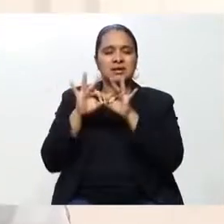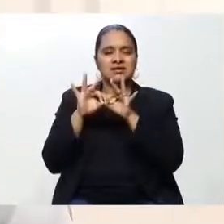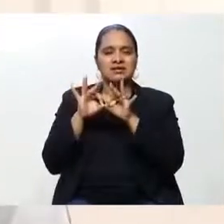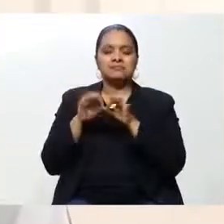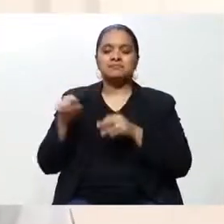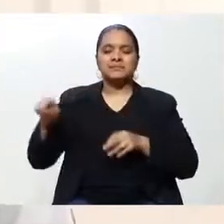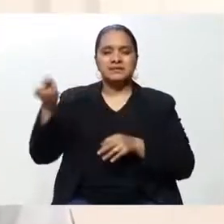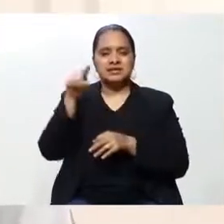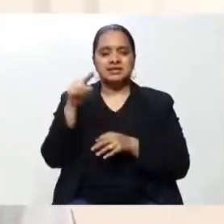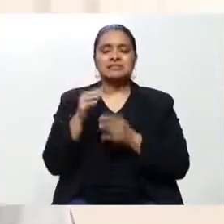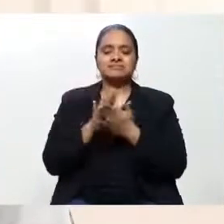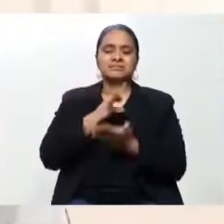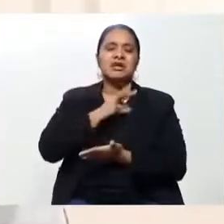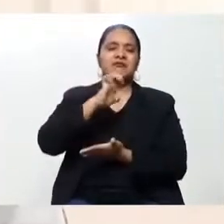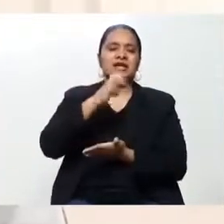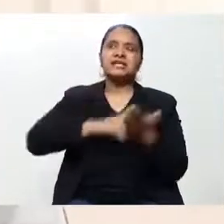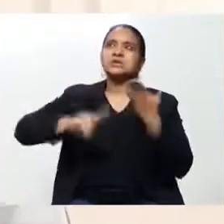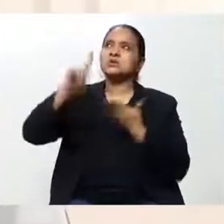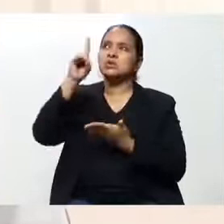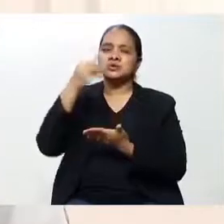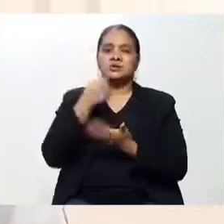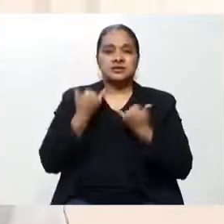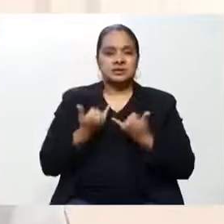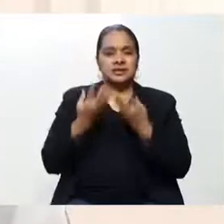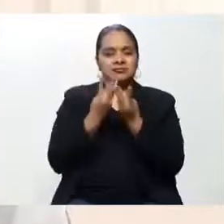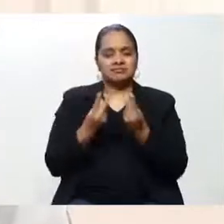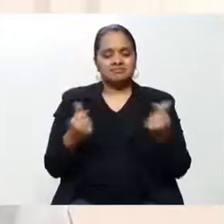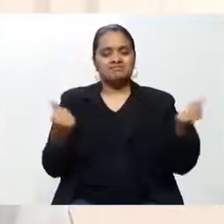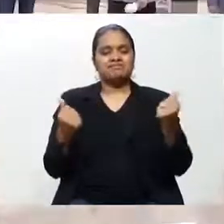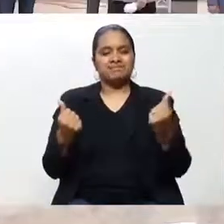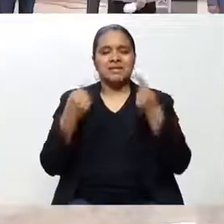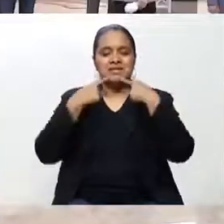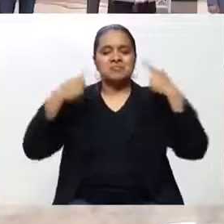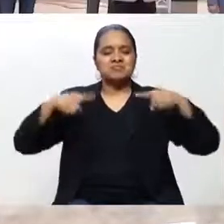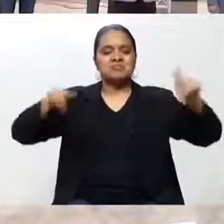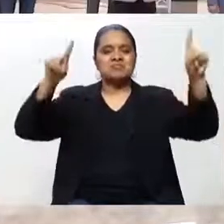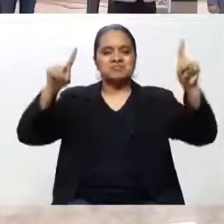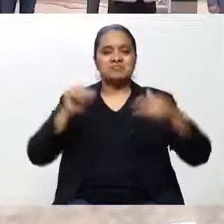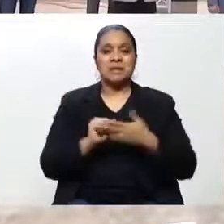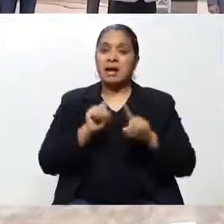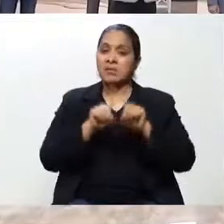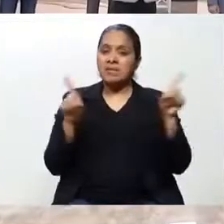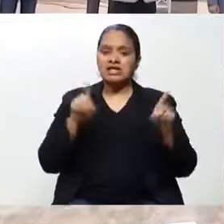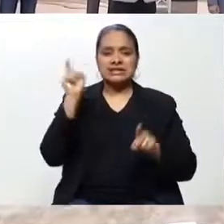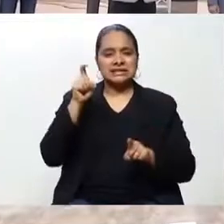Dios. Vamos a salir adelante. Estoy seguro que vamos a salir adelante, pero tenemos que ser disciplinados.